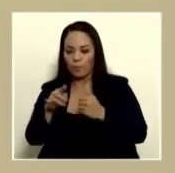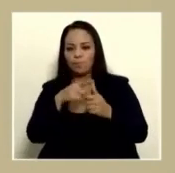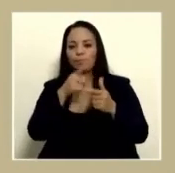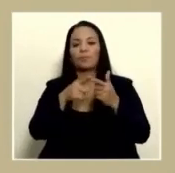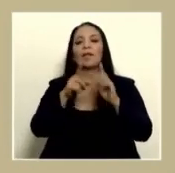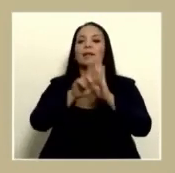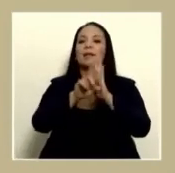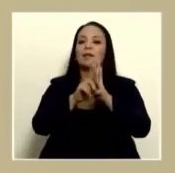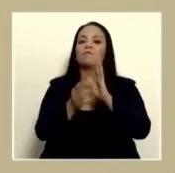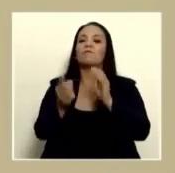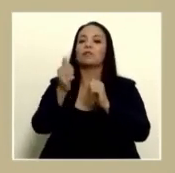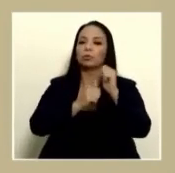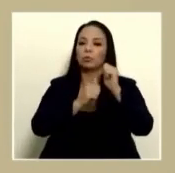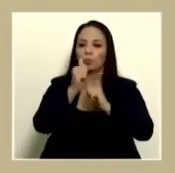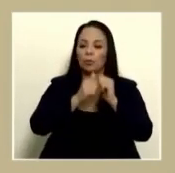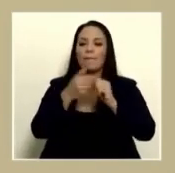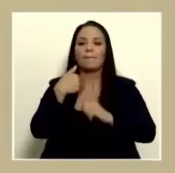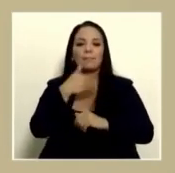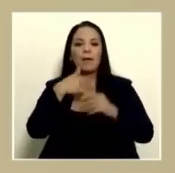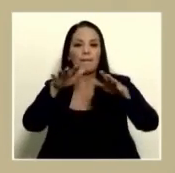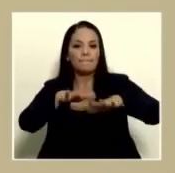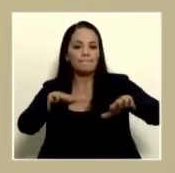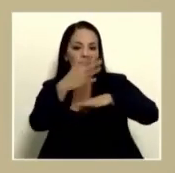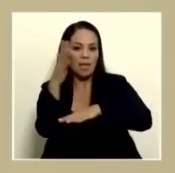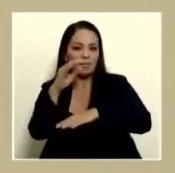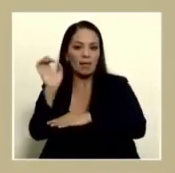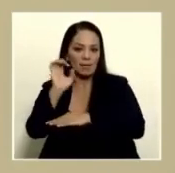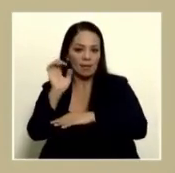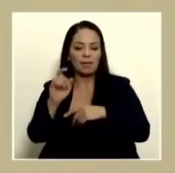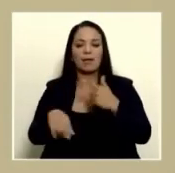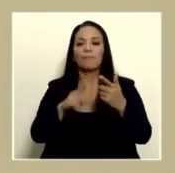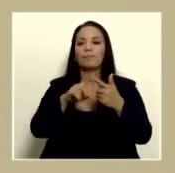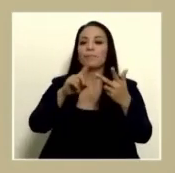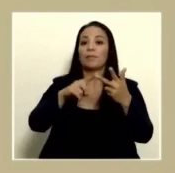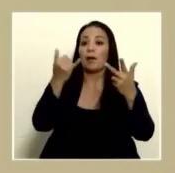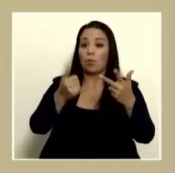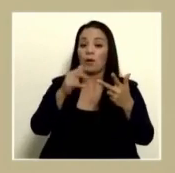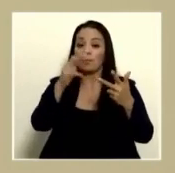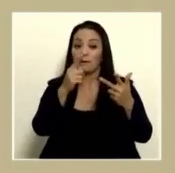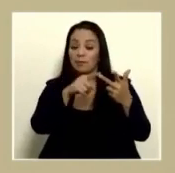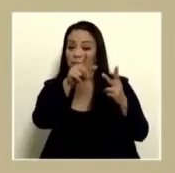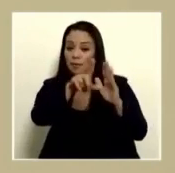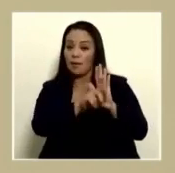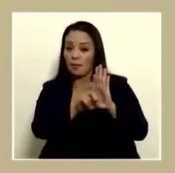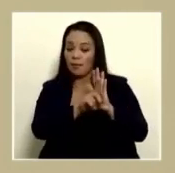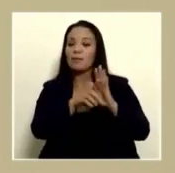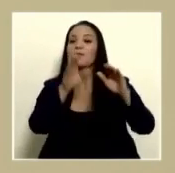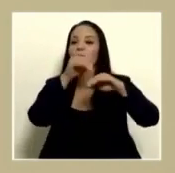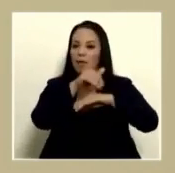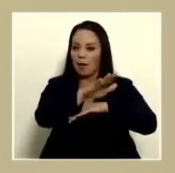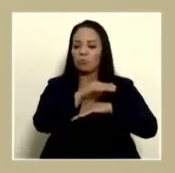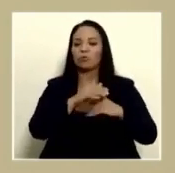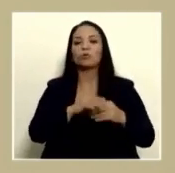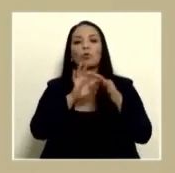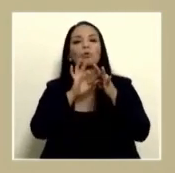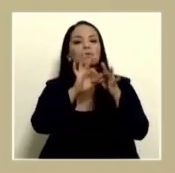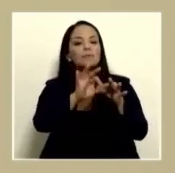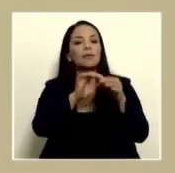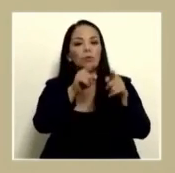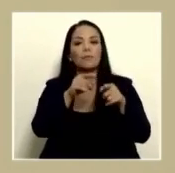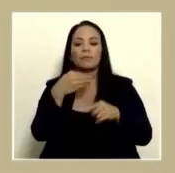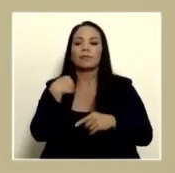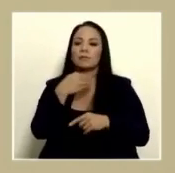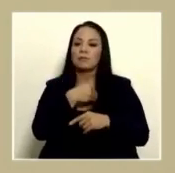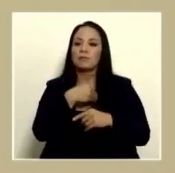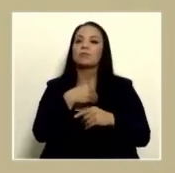reestructuración del ministerio de ambiente y energía ahora está la tercera ley que enviamos con respecto al